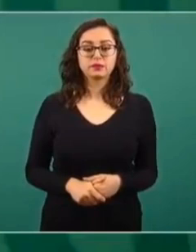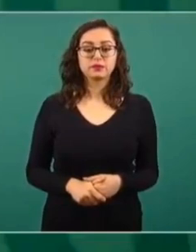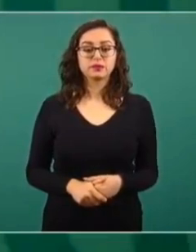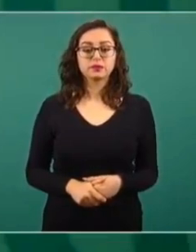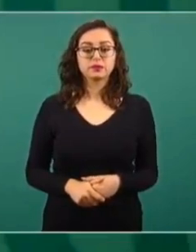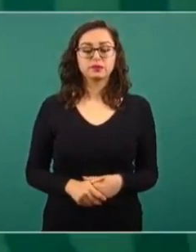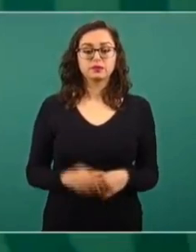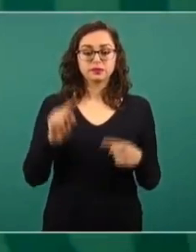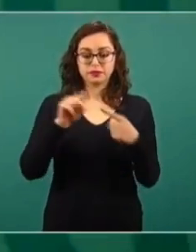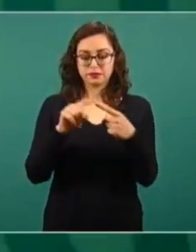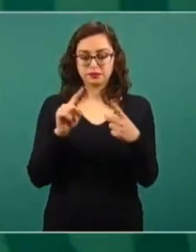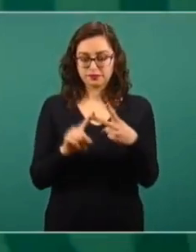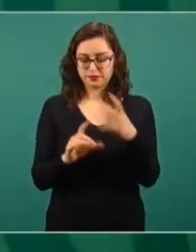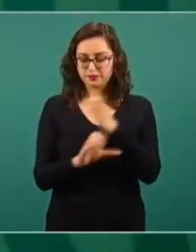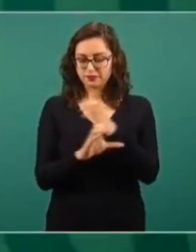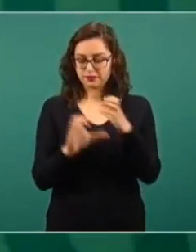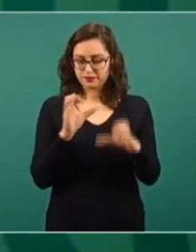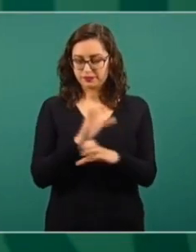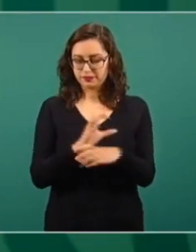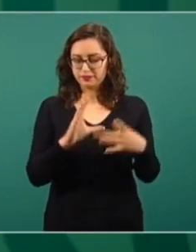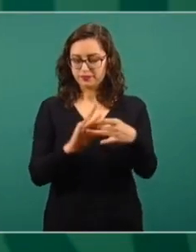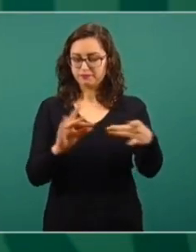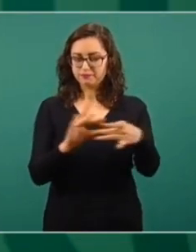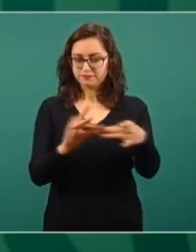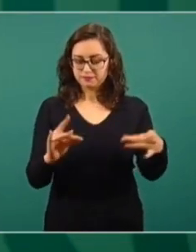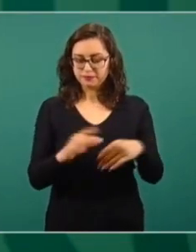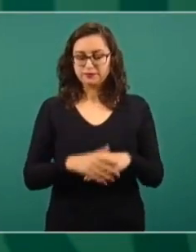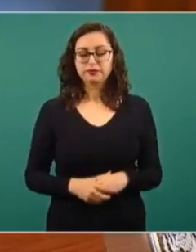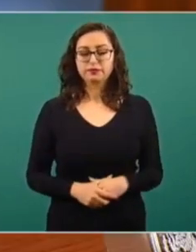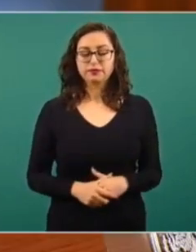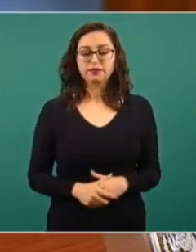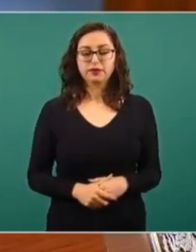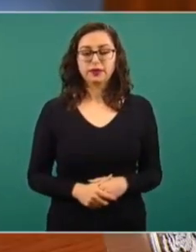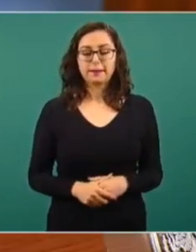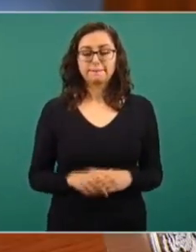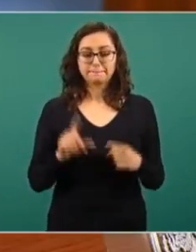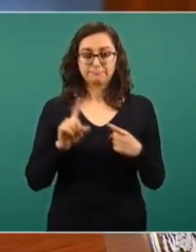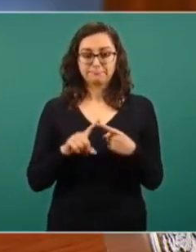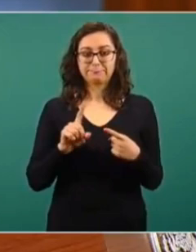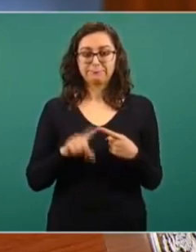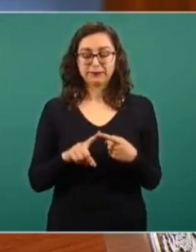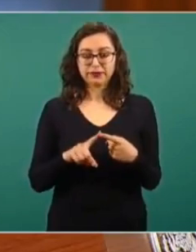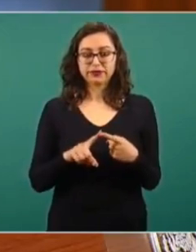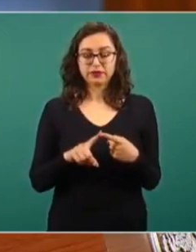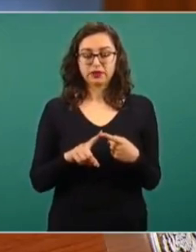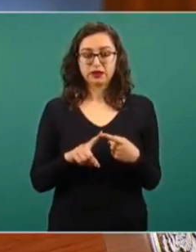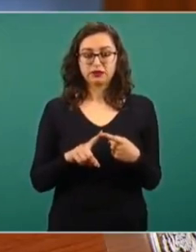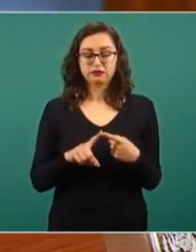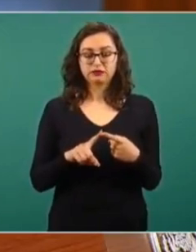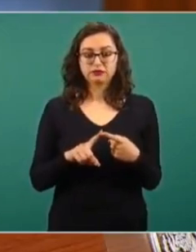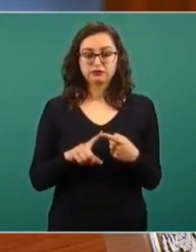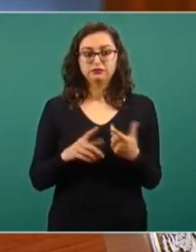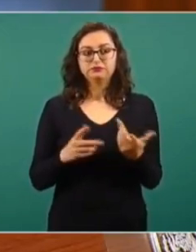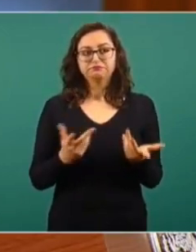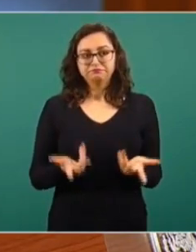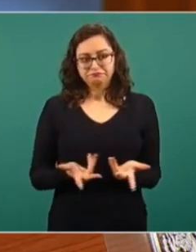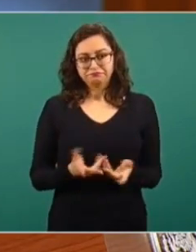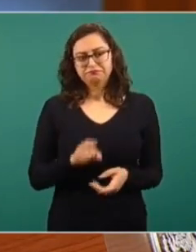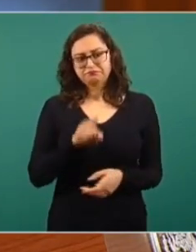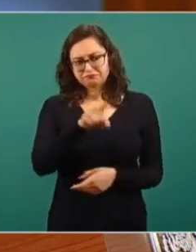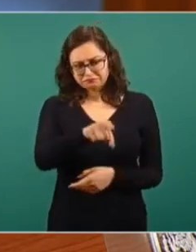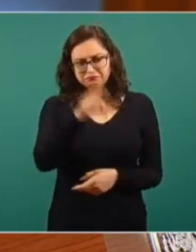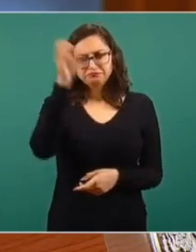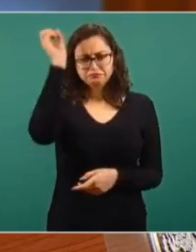diferencias que existen, yo respeto tu opinión y